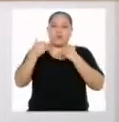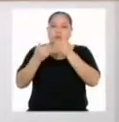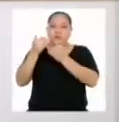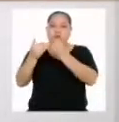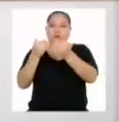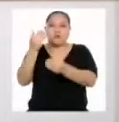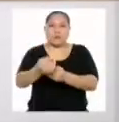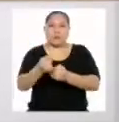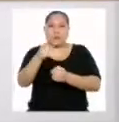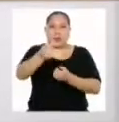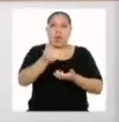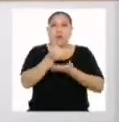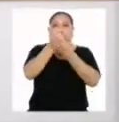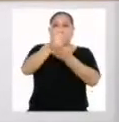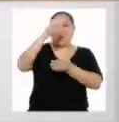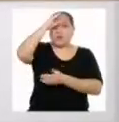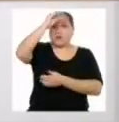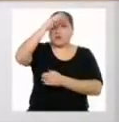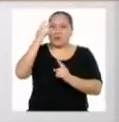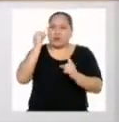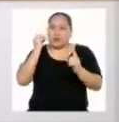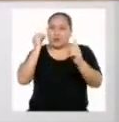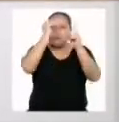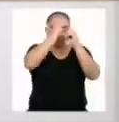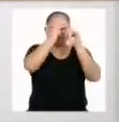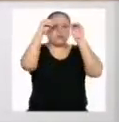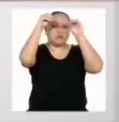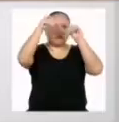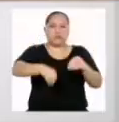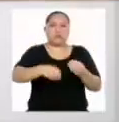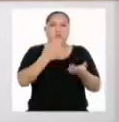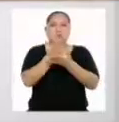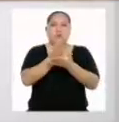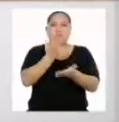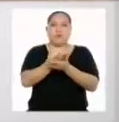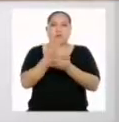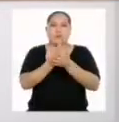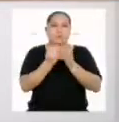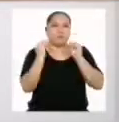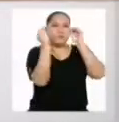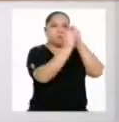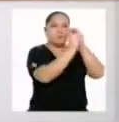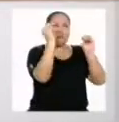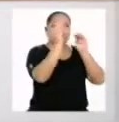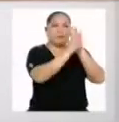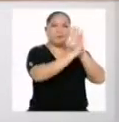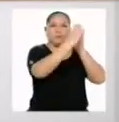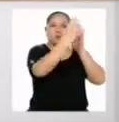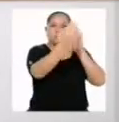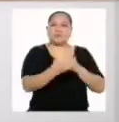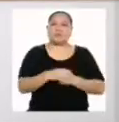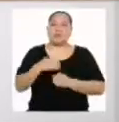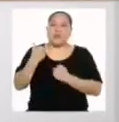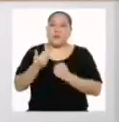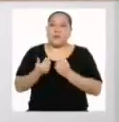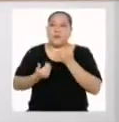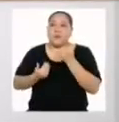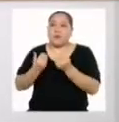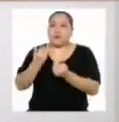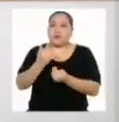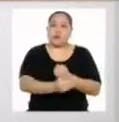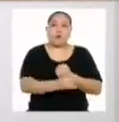nos sirvieron para que las chicas y chicos puedan cumplir el reto y plasmar sus evidencias o producciones que están en relación a procedimientos,